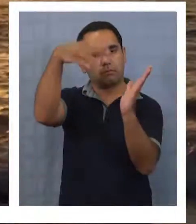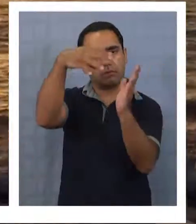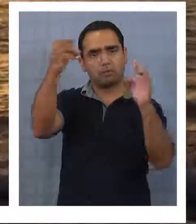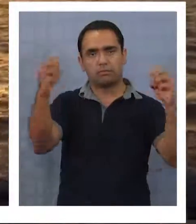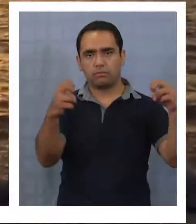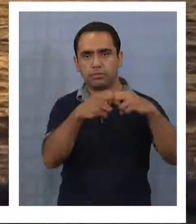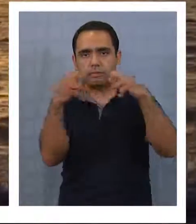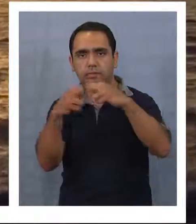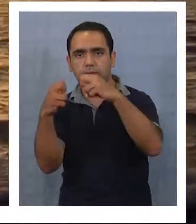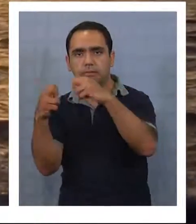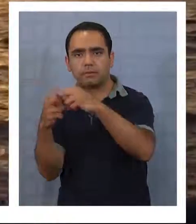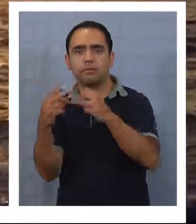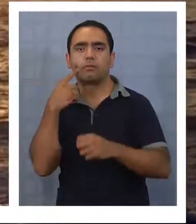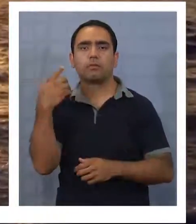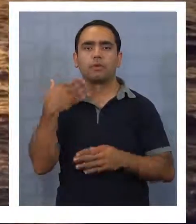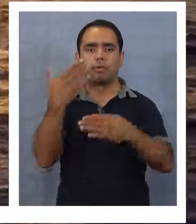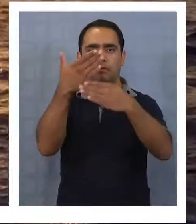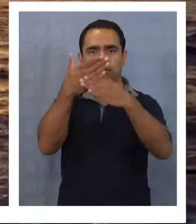renovable.